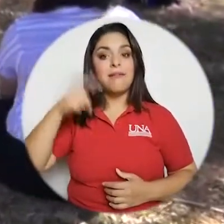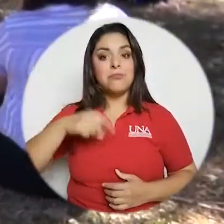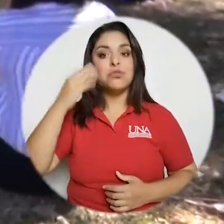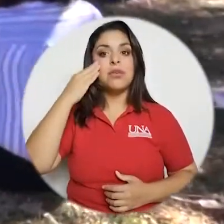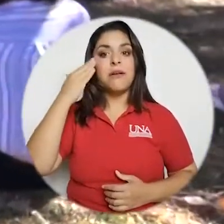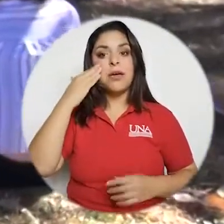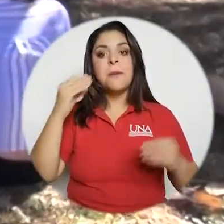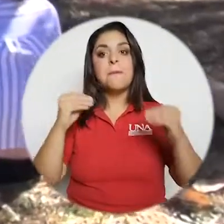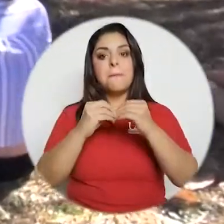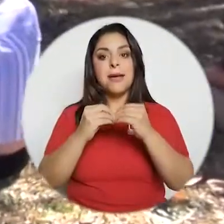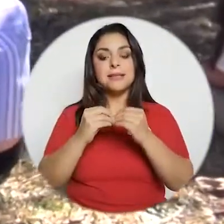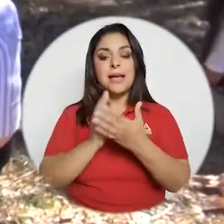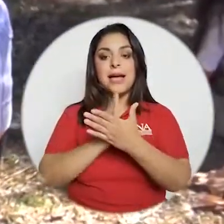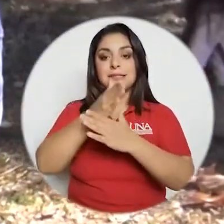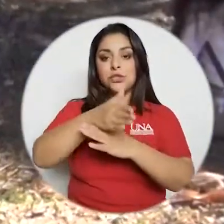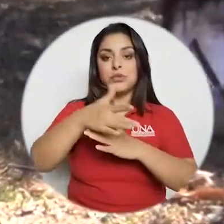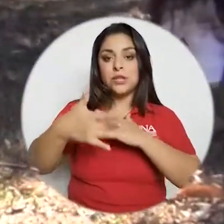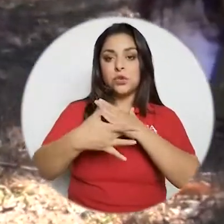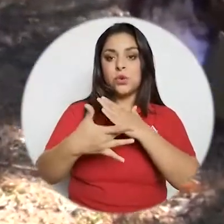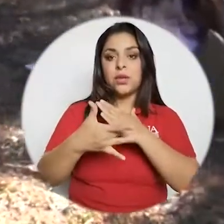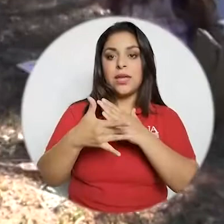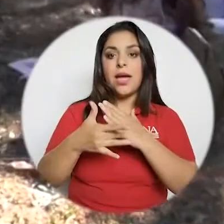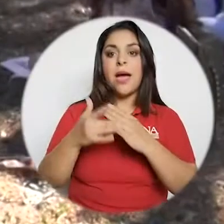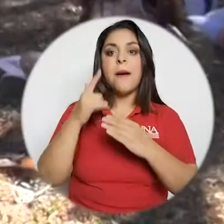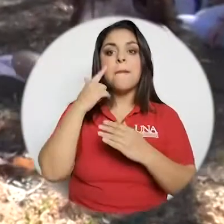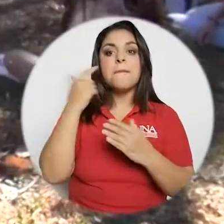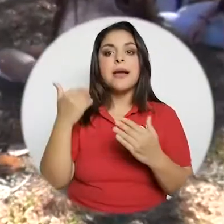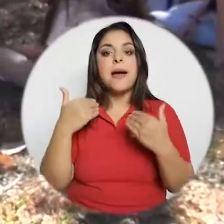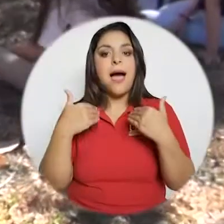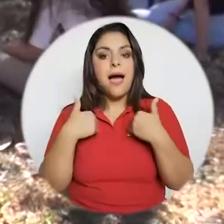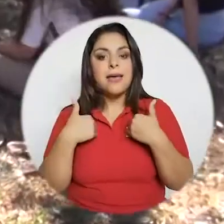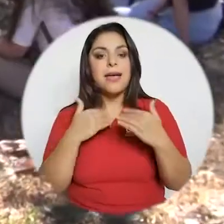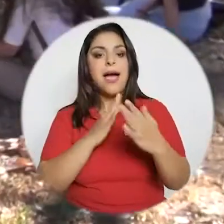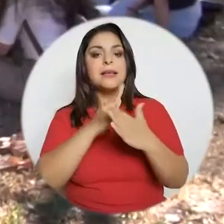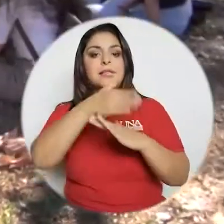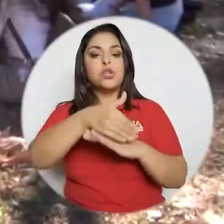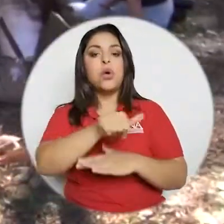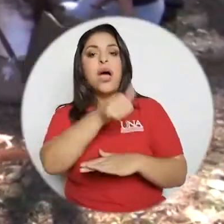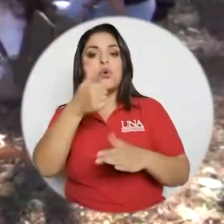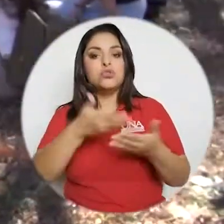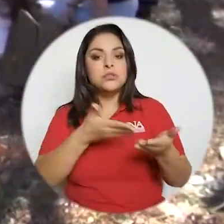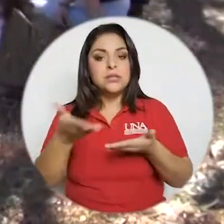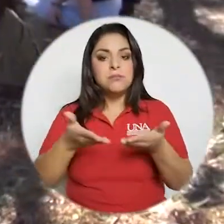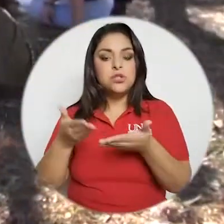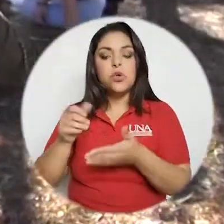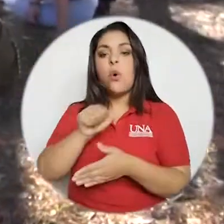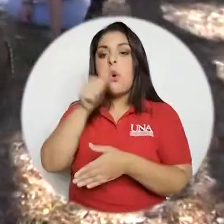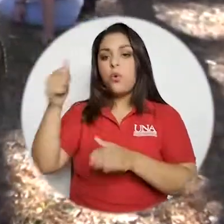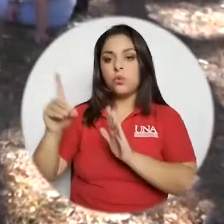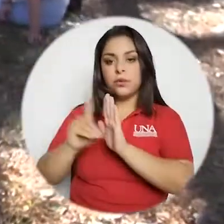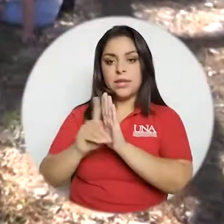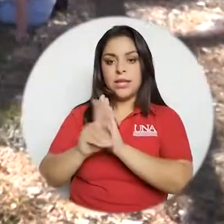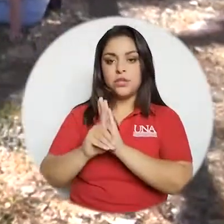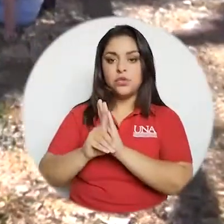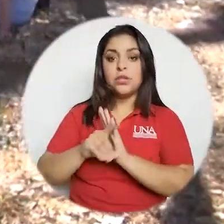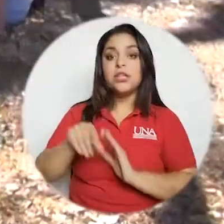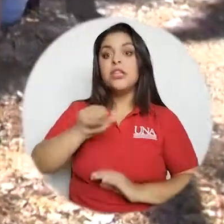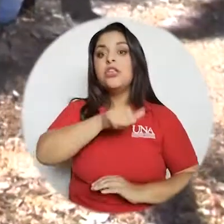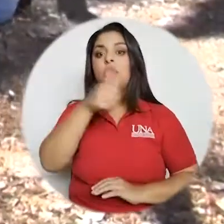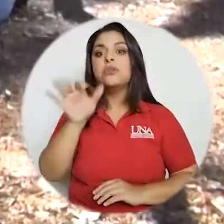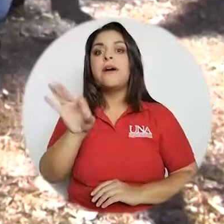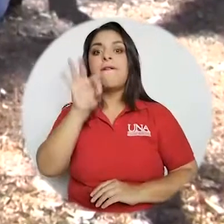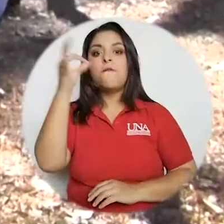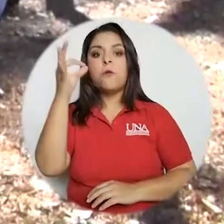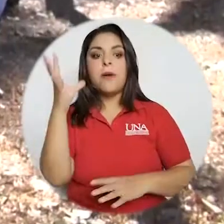vamos a depender mayormente del acceso a la tecnología para tener acceso a otros servicios a otros derechos y en general a